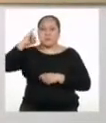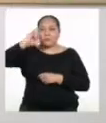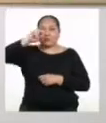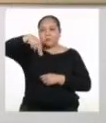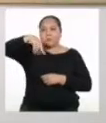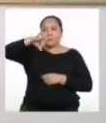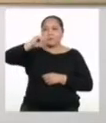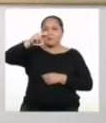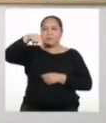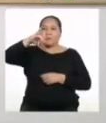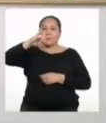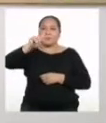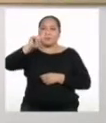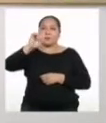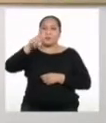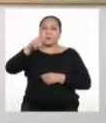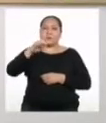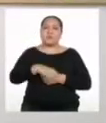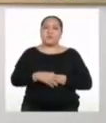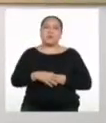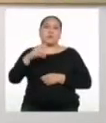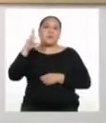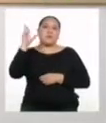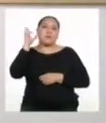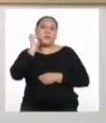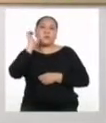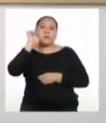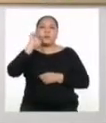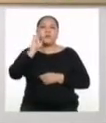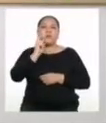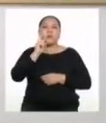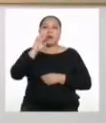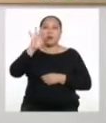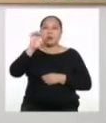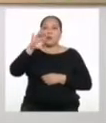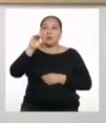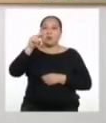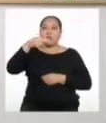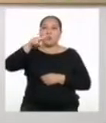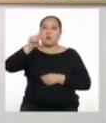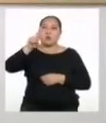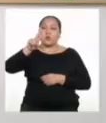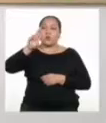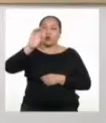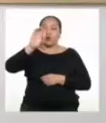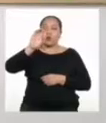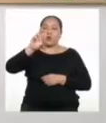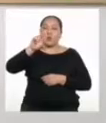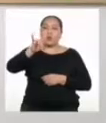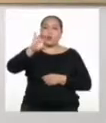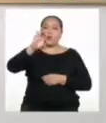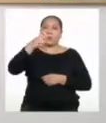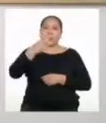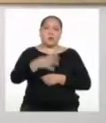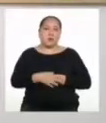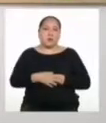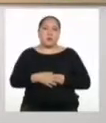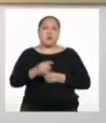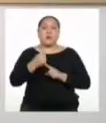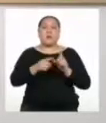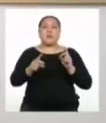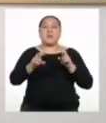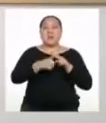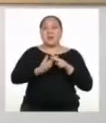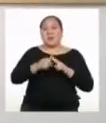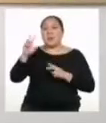infinitivo, como escuchar, las demás recomendaciones deberían ser presentadas de la misma forma. Pero si empieza con un verbo en